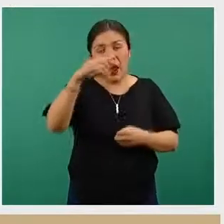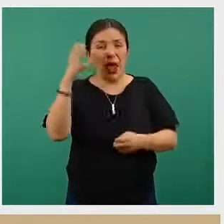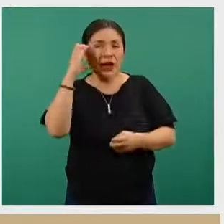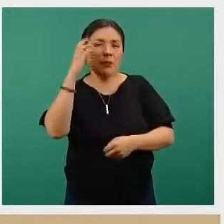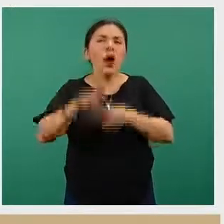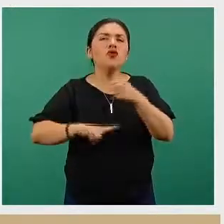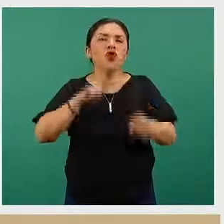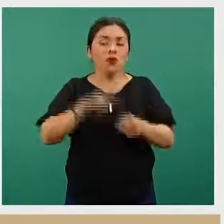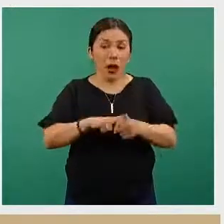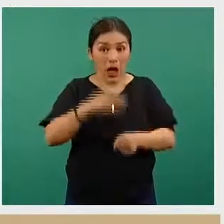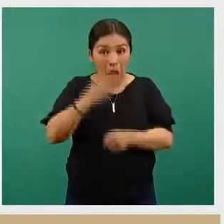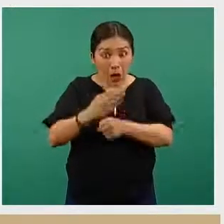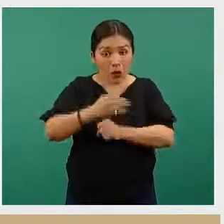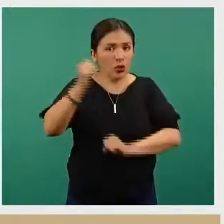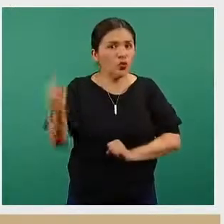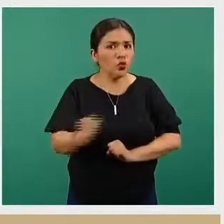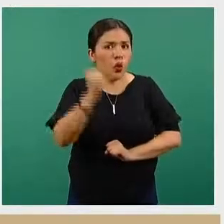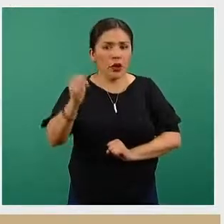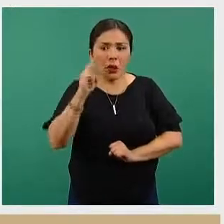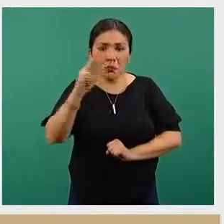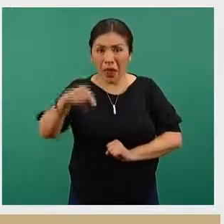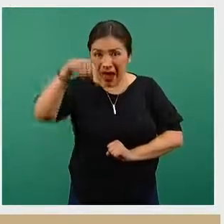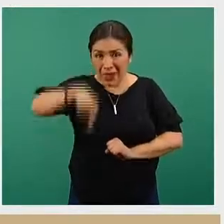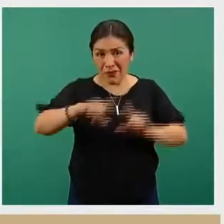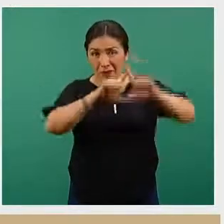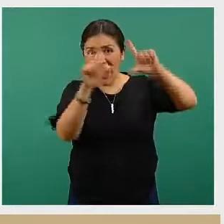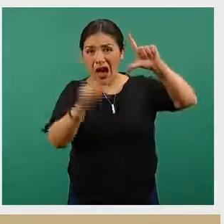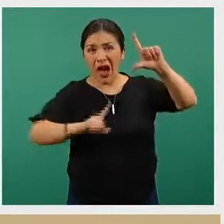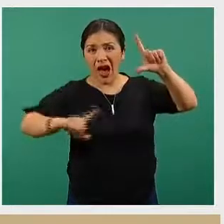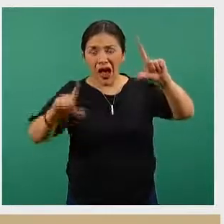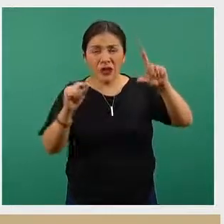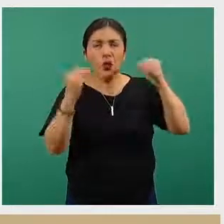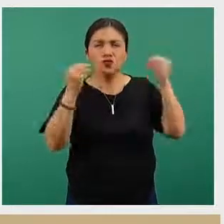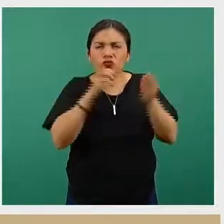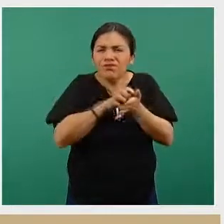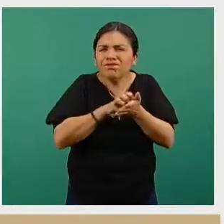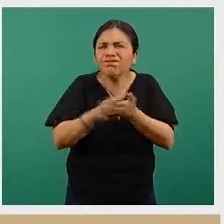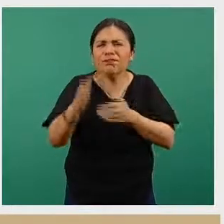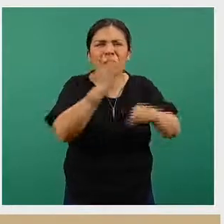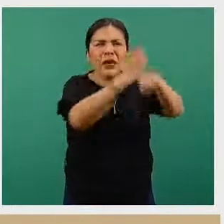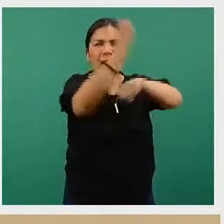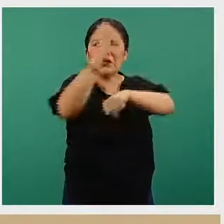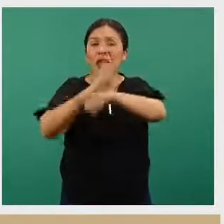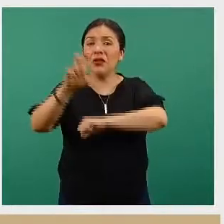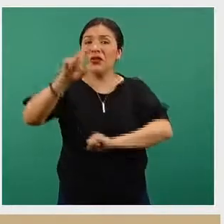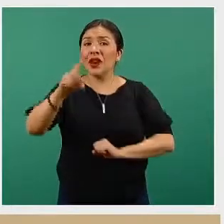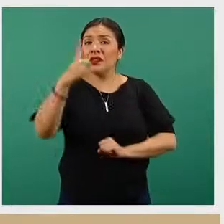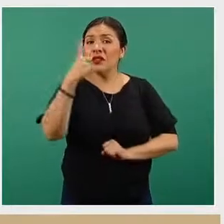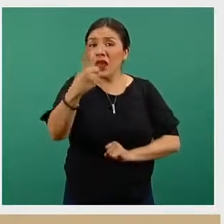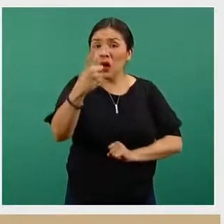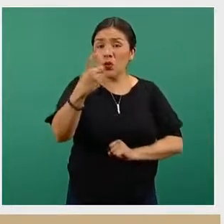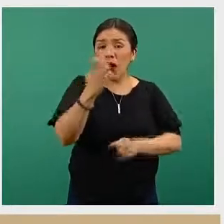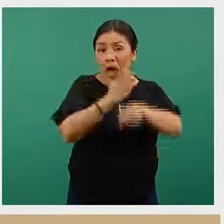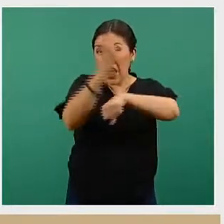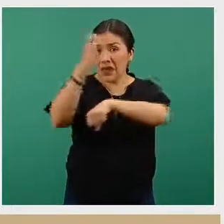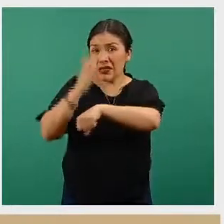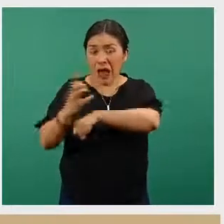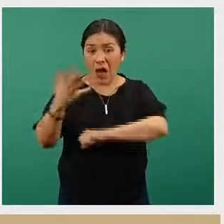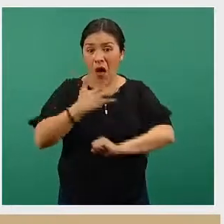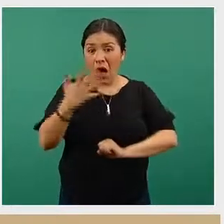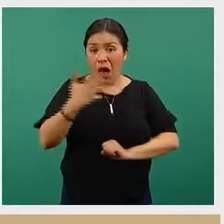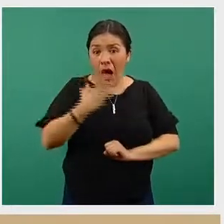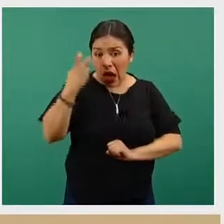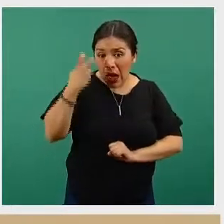Afortunadamente seguimos identificando en el país que el grueso de las entidades federativas, es decir, 31 entidades